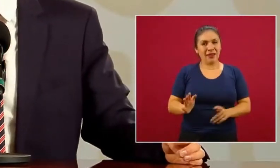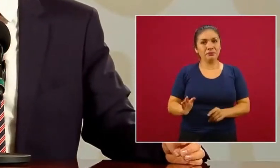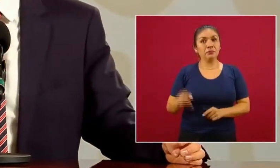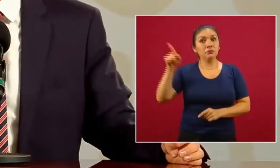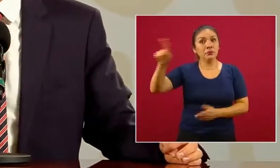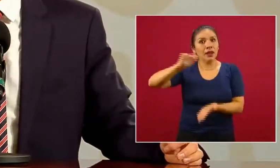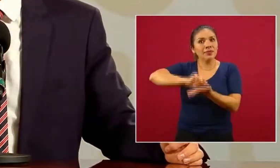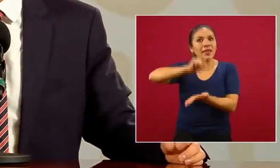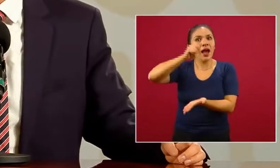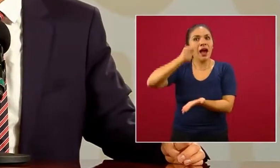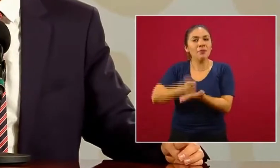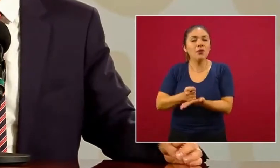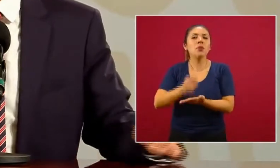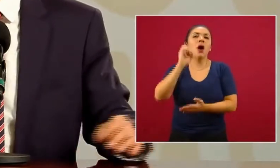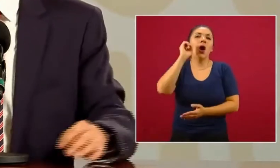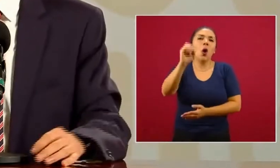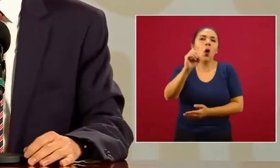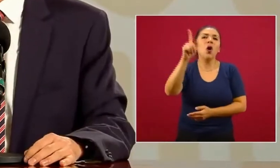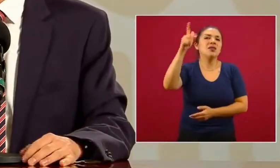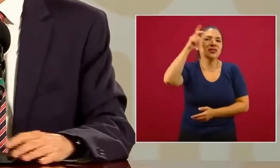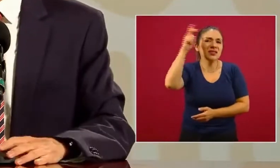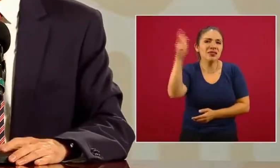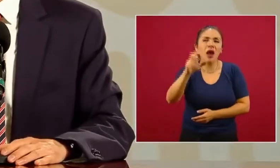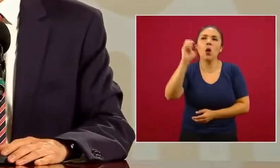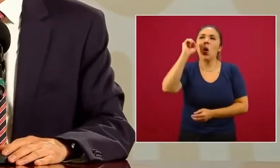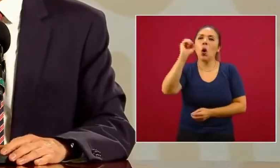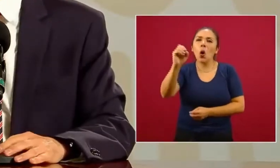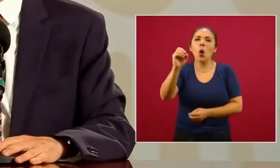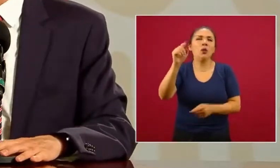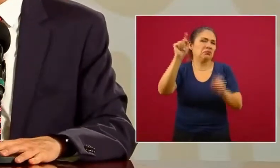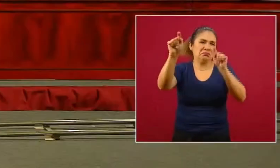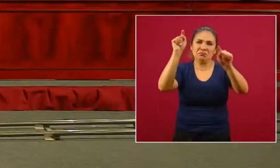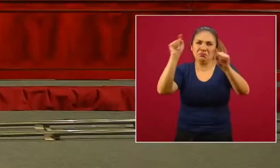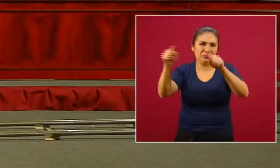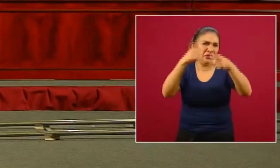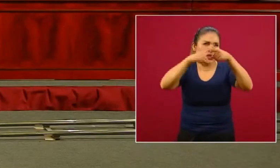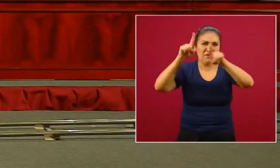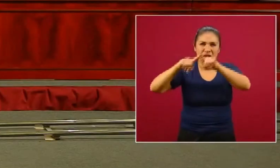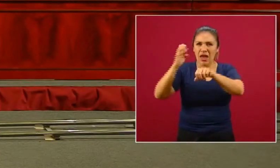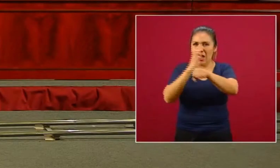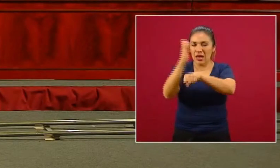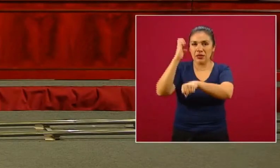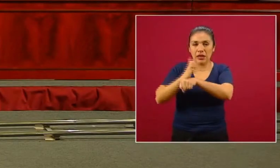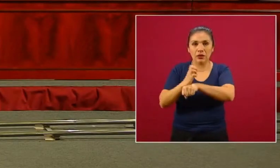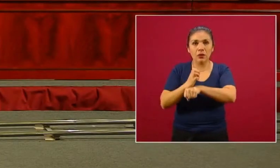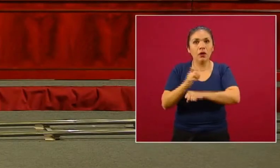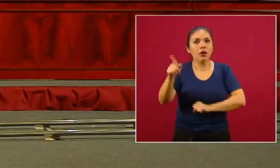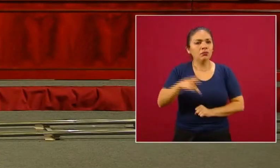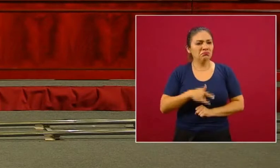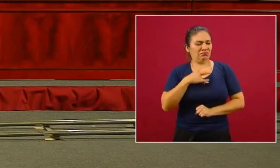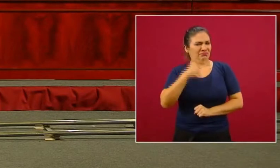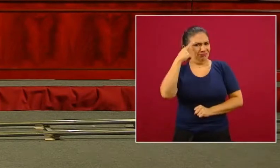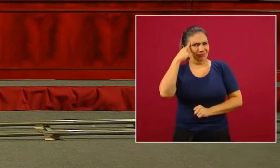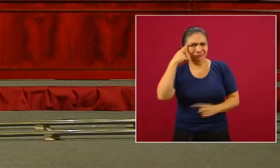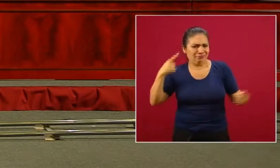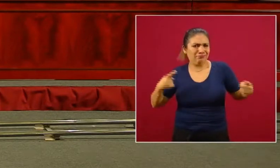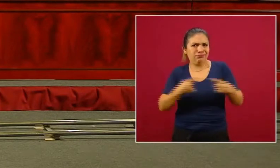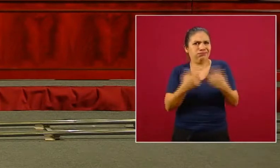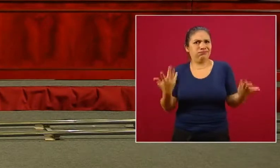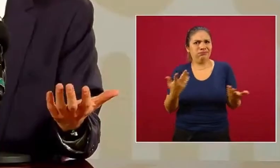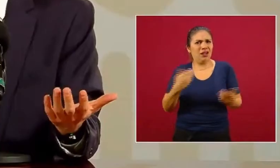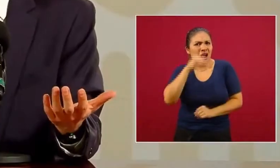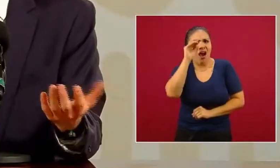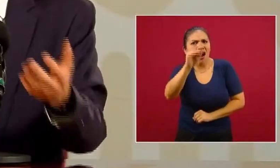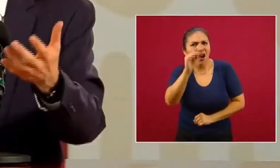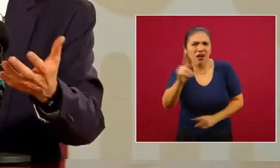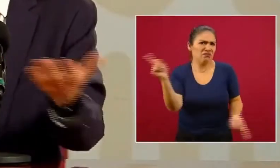tamaulipeca, o de las ciudades en Tamaulipas, o de Hidalgo, o de las demás entidades, no le hace sentido, y le va a reclamar con